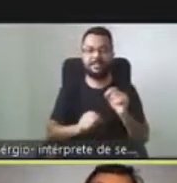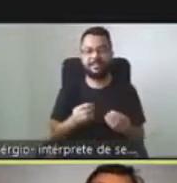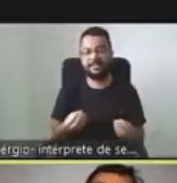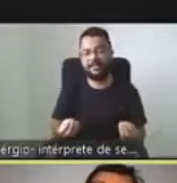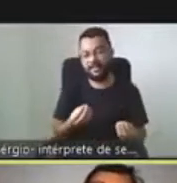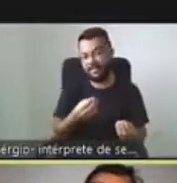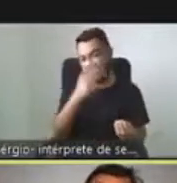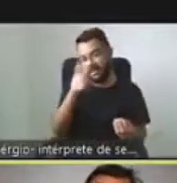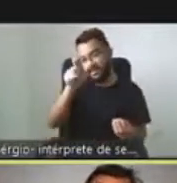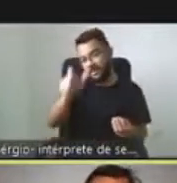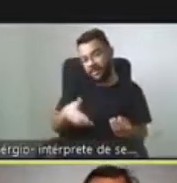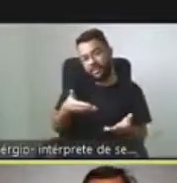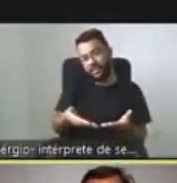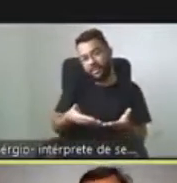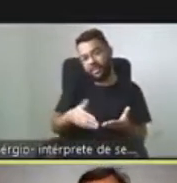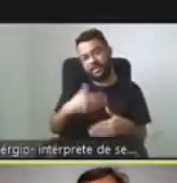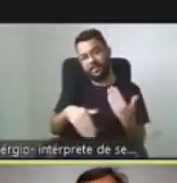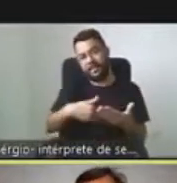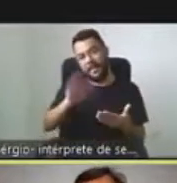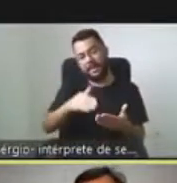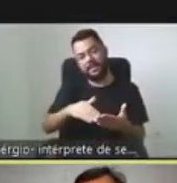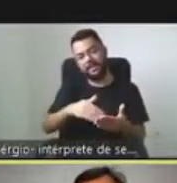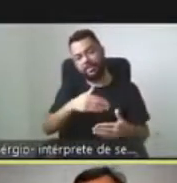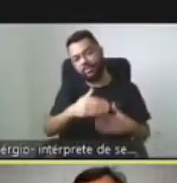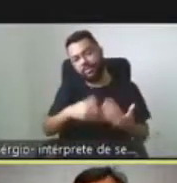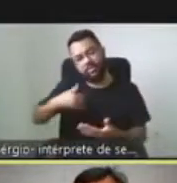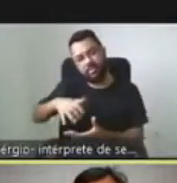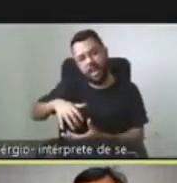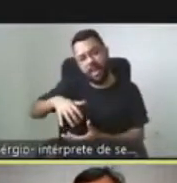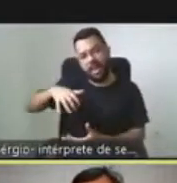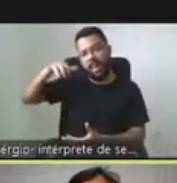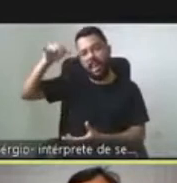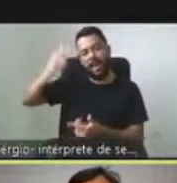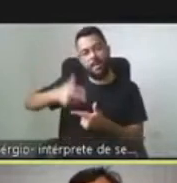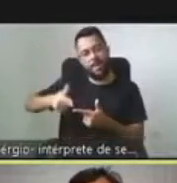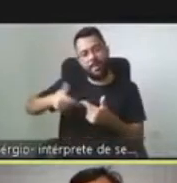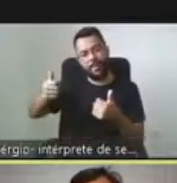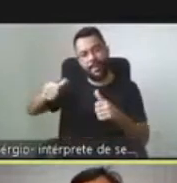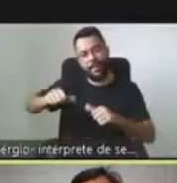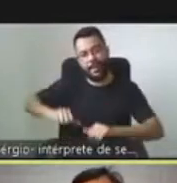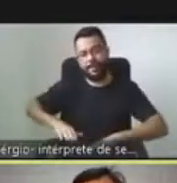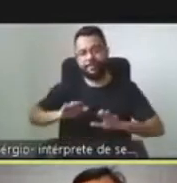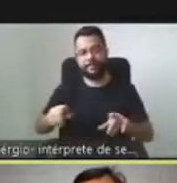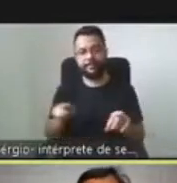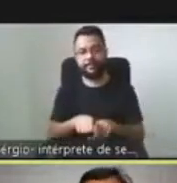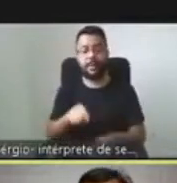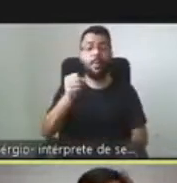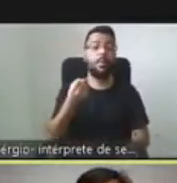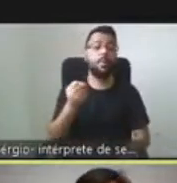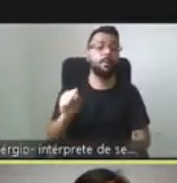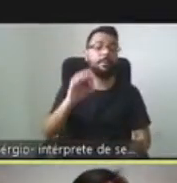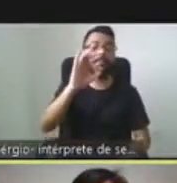va teniendo mayores problemas y afecta su calidad de vida. El 80 por ciento de los afectados